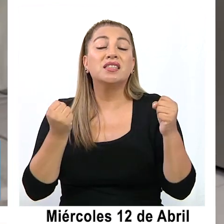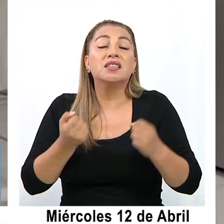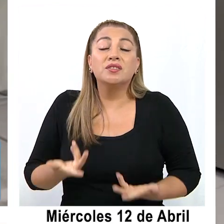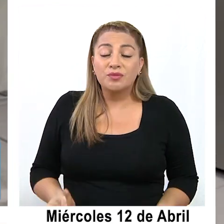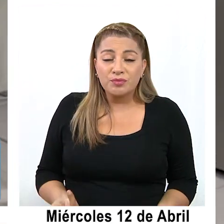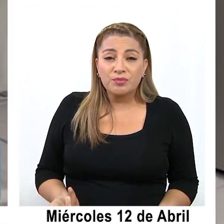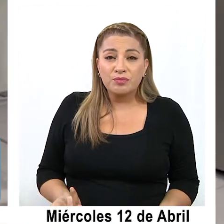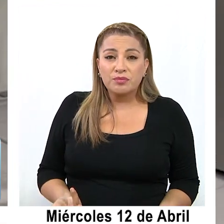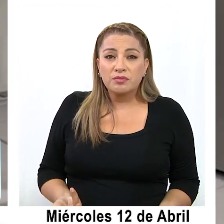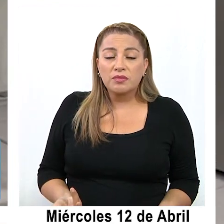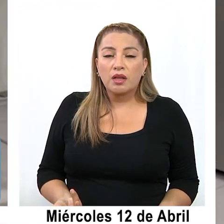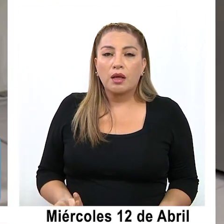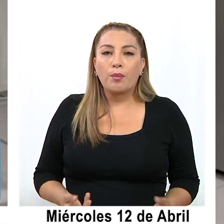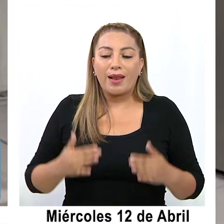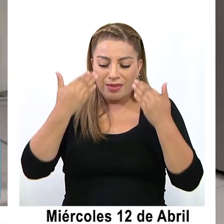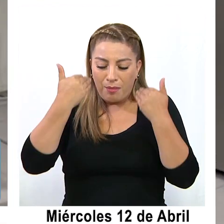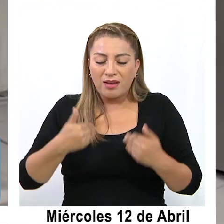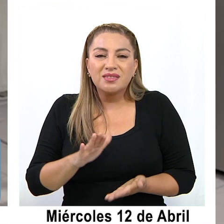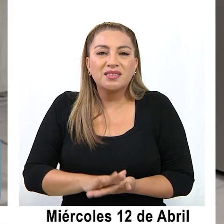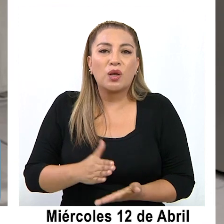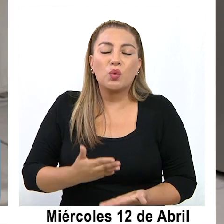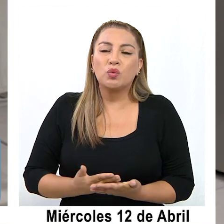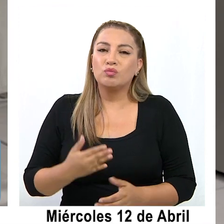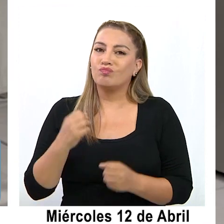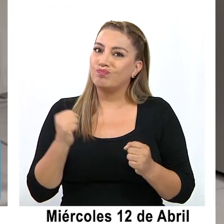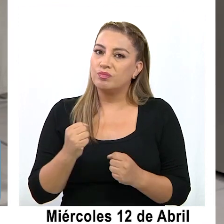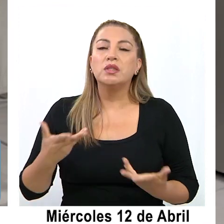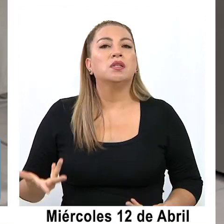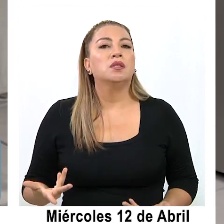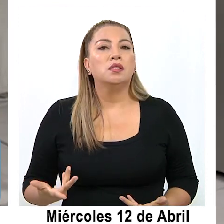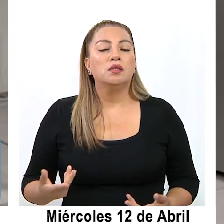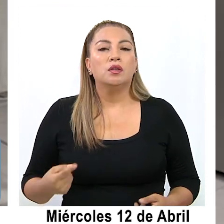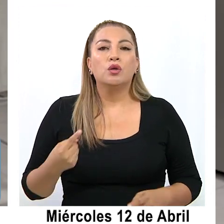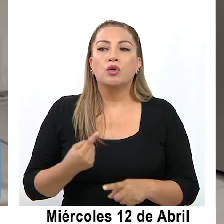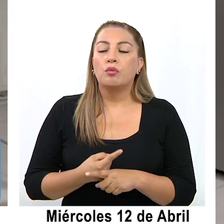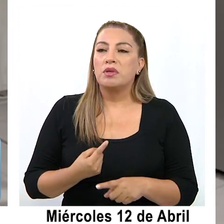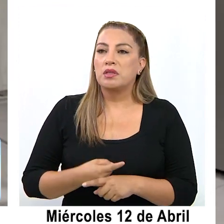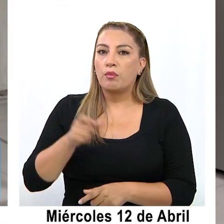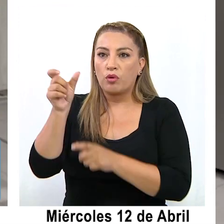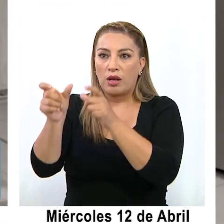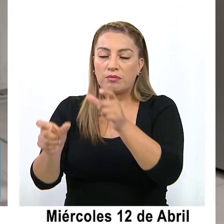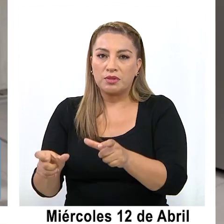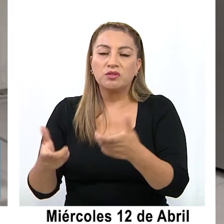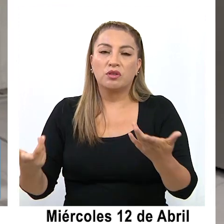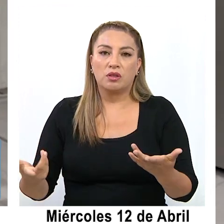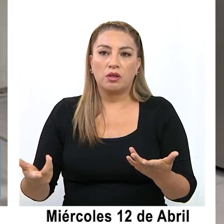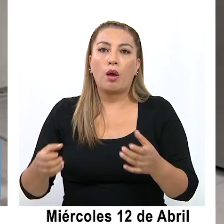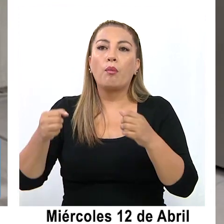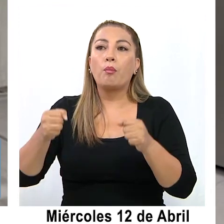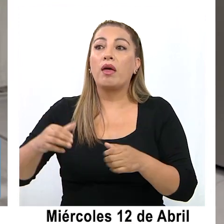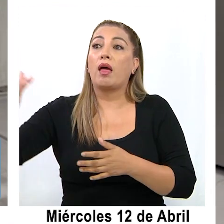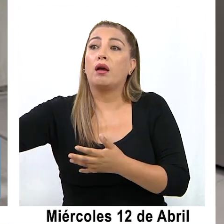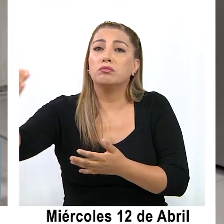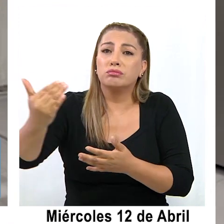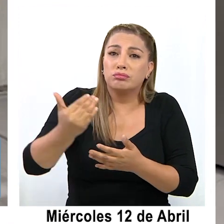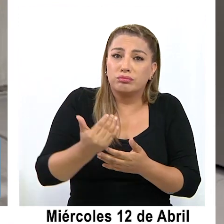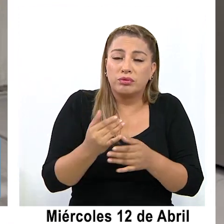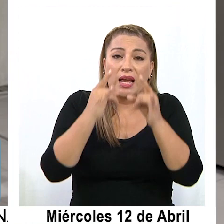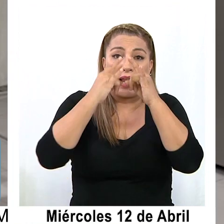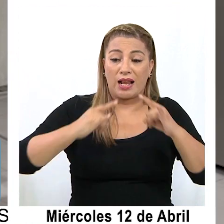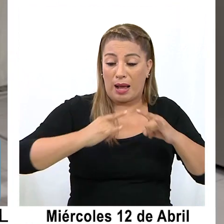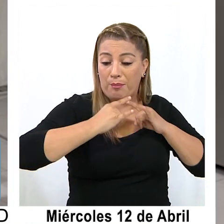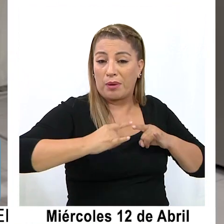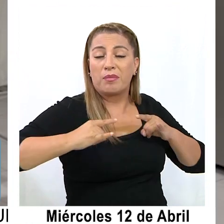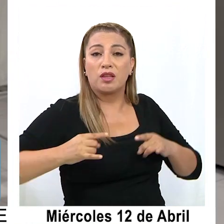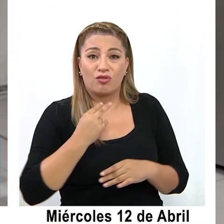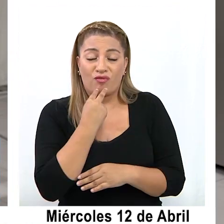pueden traer complicaciones a su salud. Nosotros tratamos de hablar con el complejo para que los puedan albergar, nos coordinamos